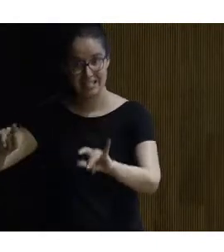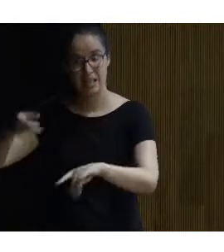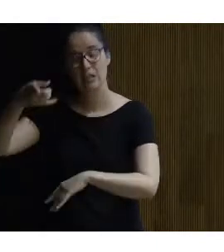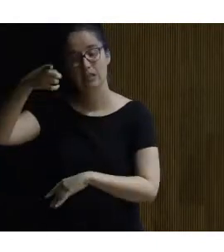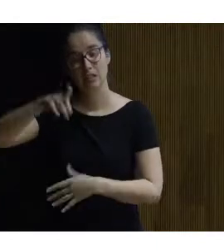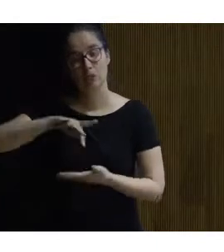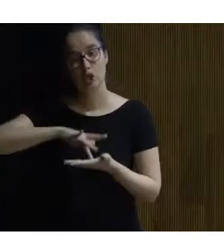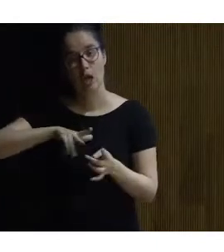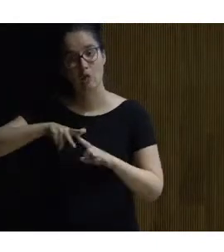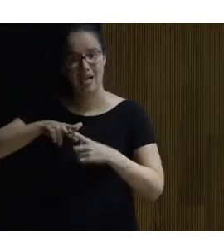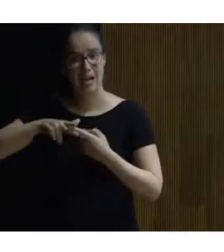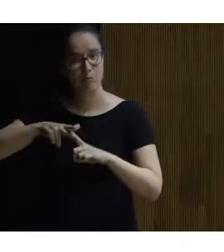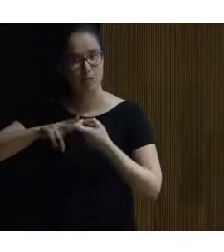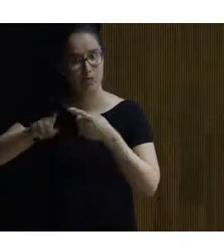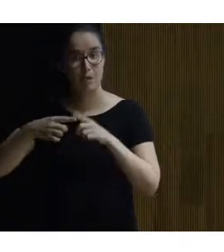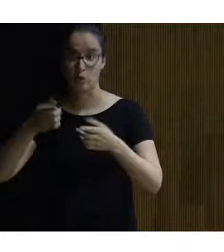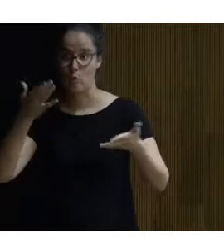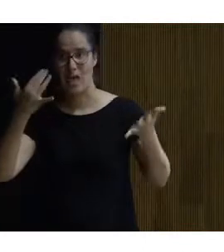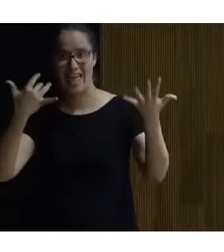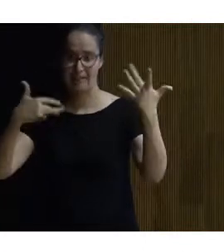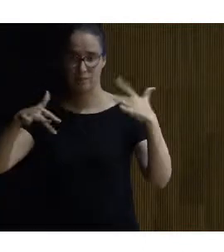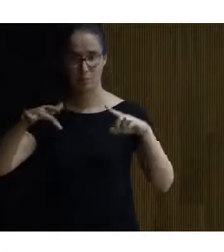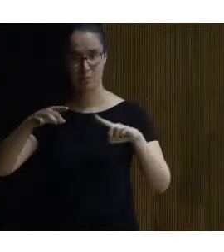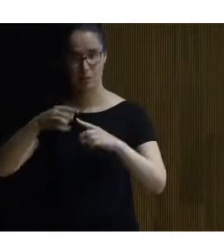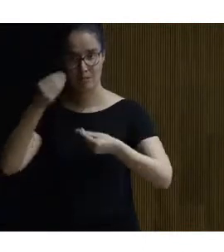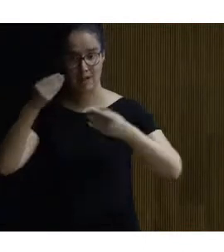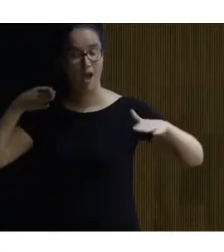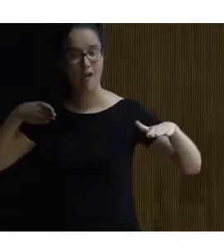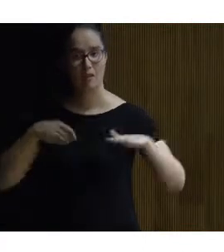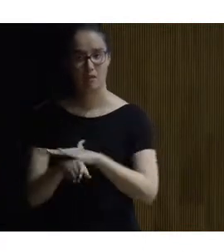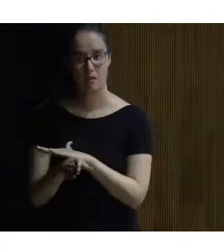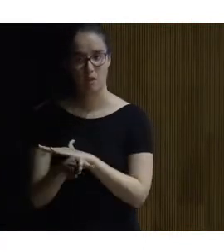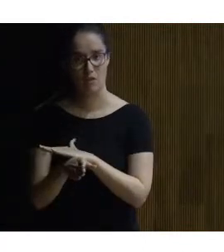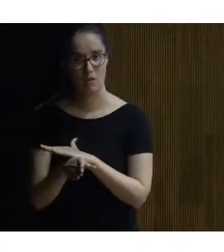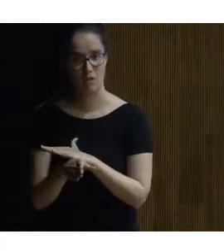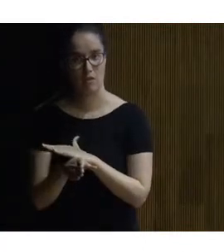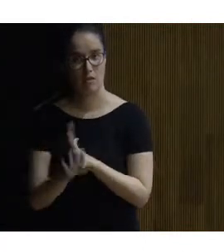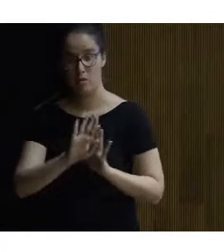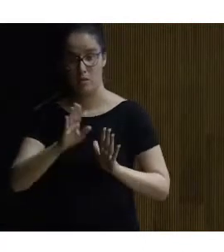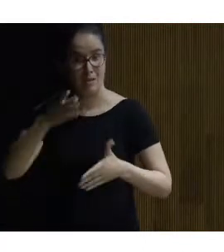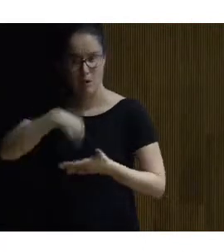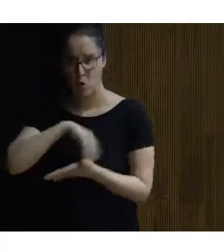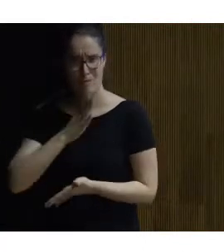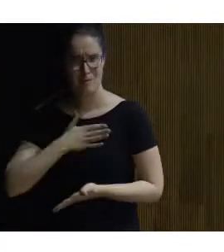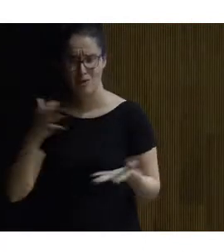una herramienta y una excusa para poder considerar la accesibilidad en intervenciones en el patrimonio